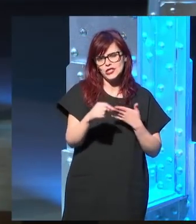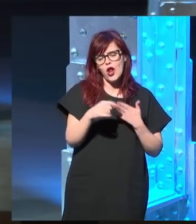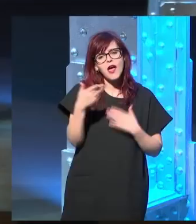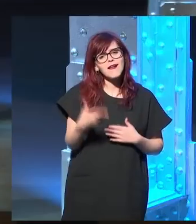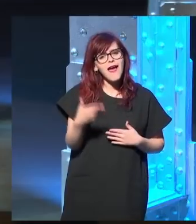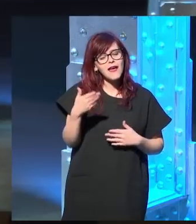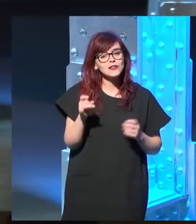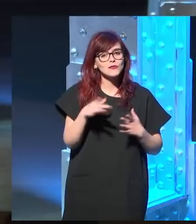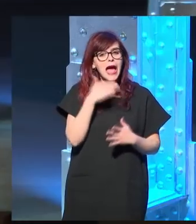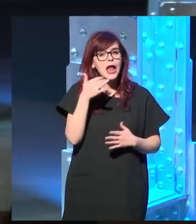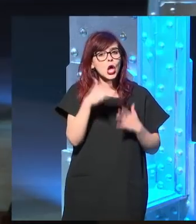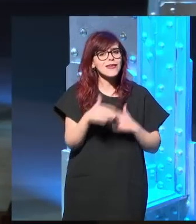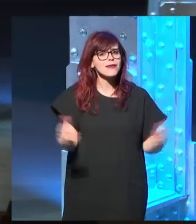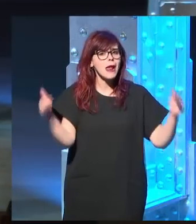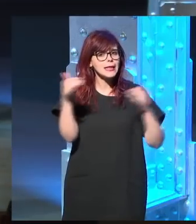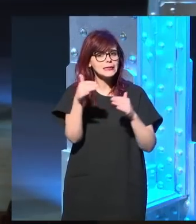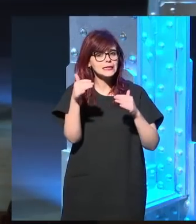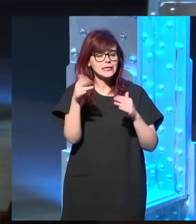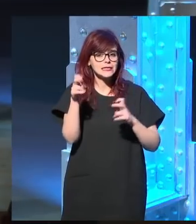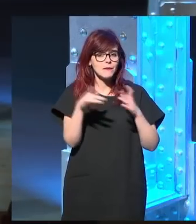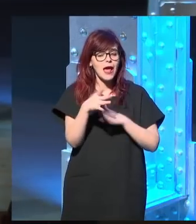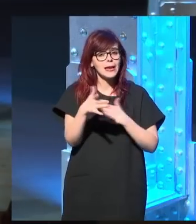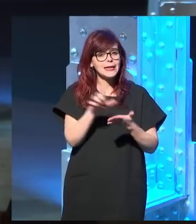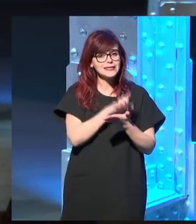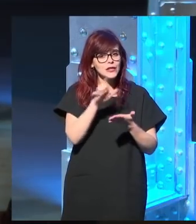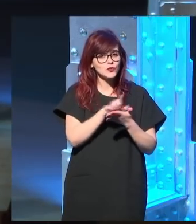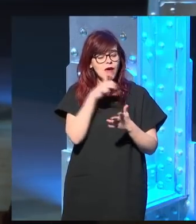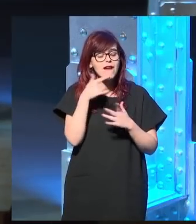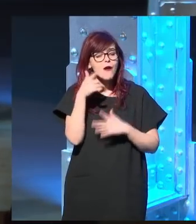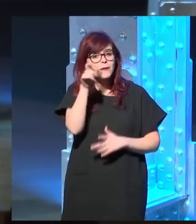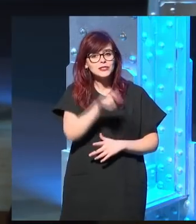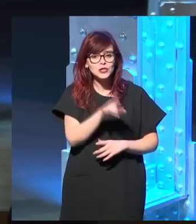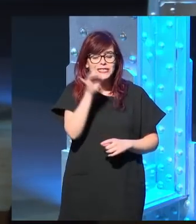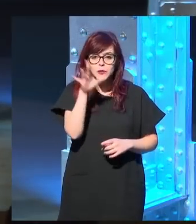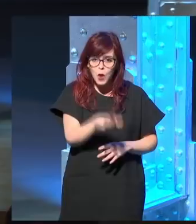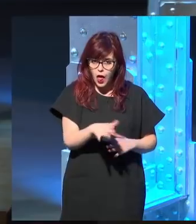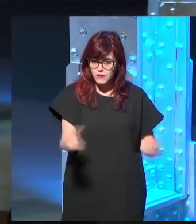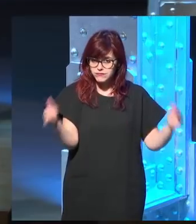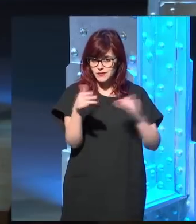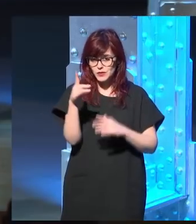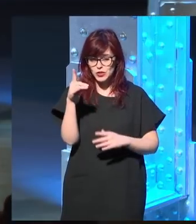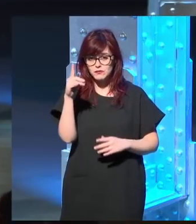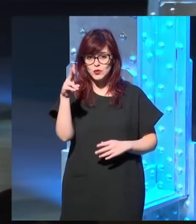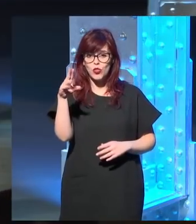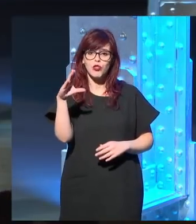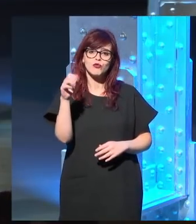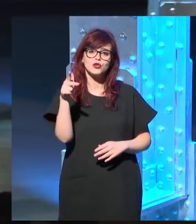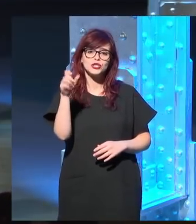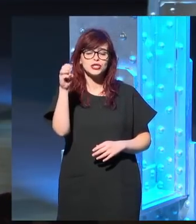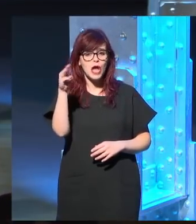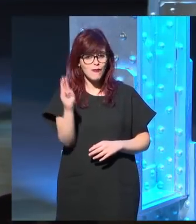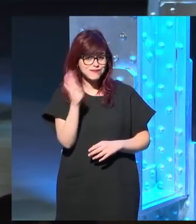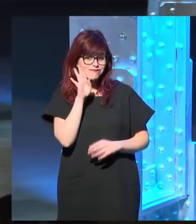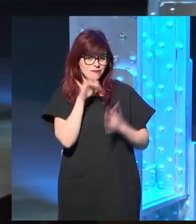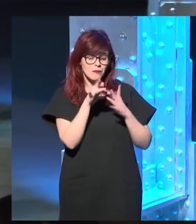¿Habría algún equivalente en la literatura? Para la literatura lo que Duchamp es para el arte.